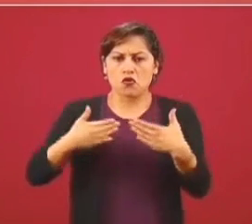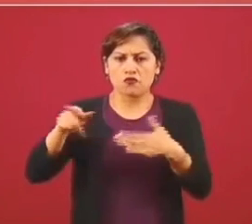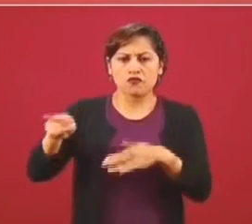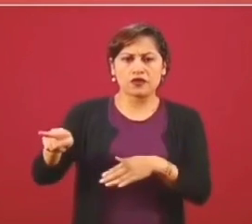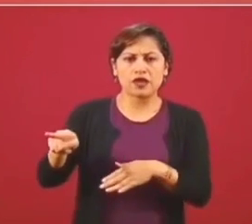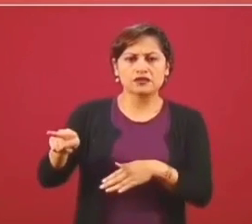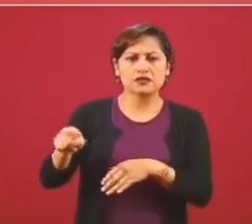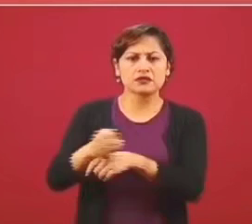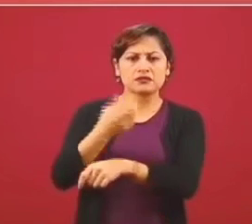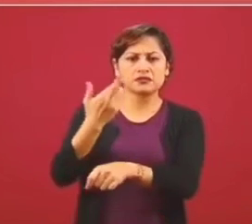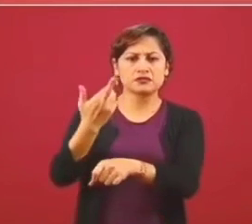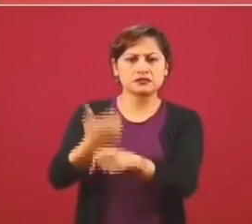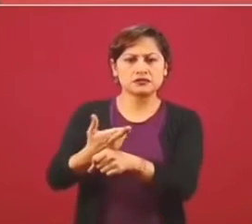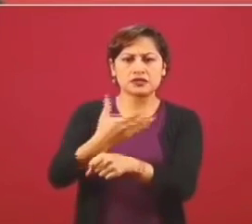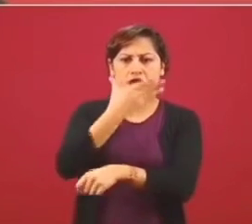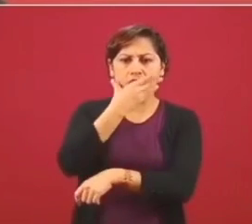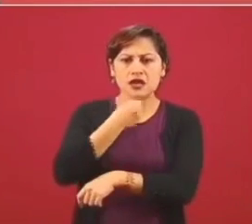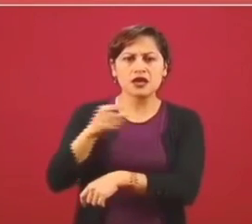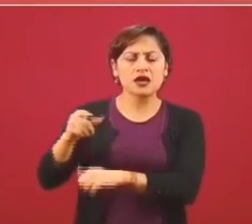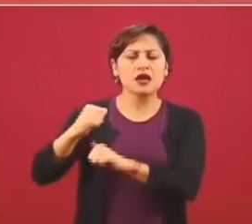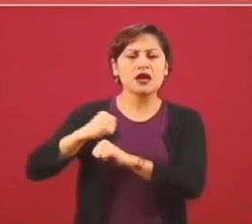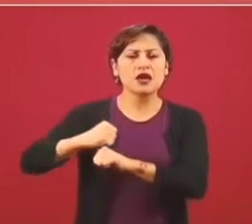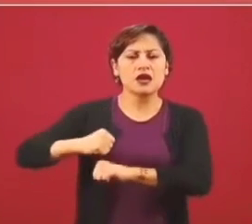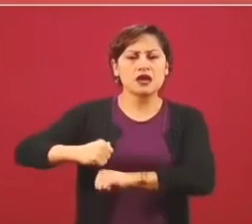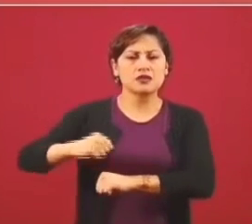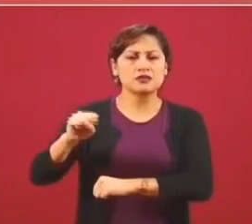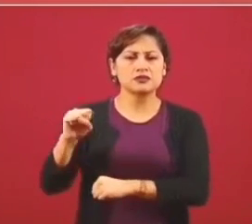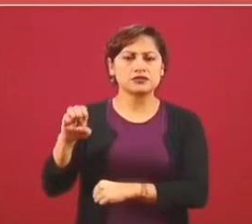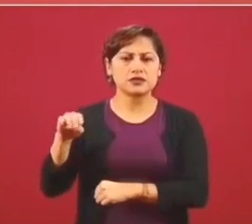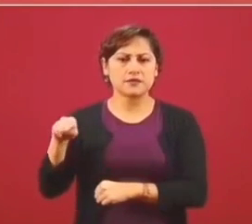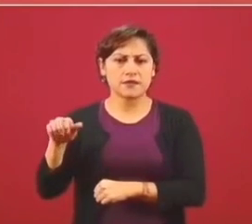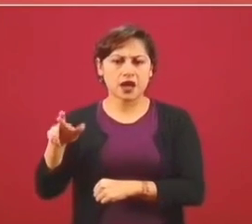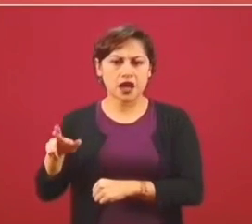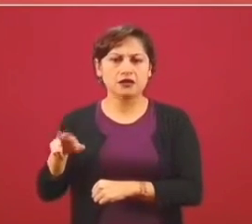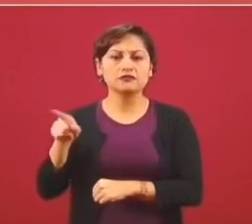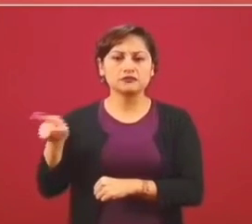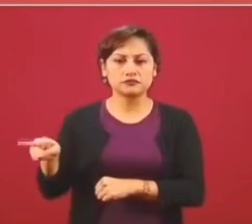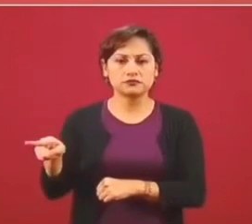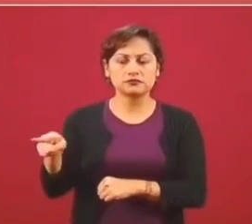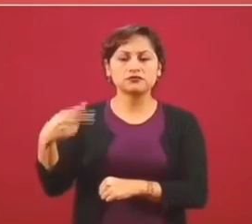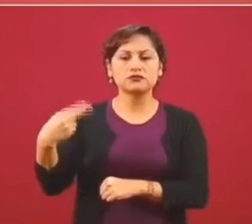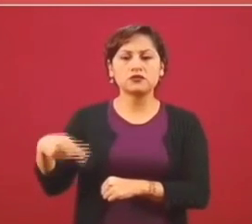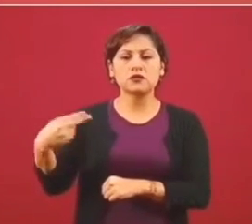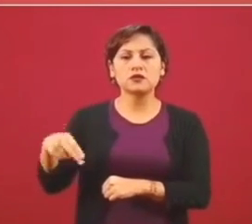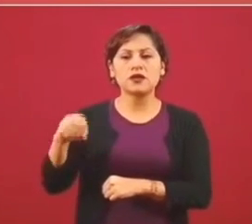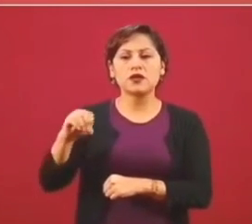en el almirante Ojeda,